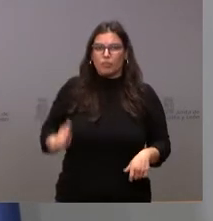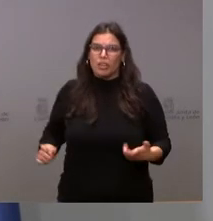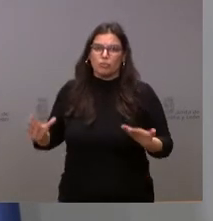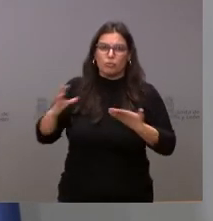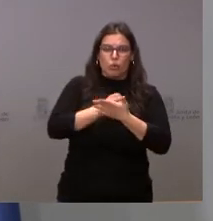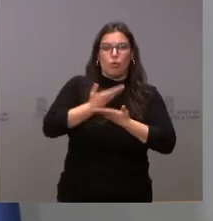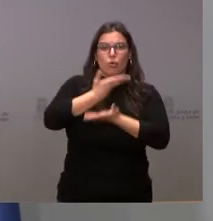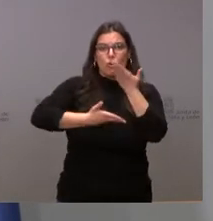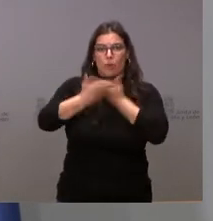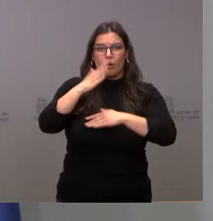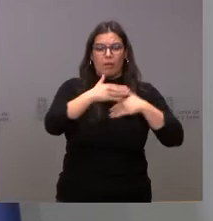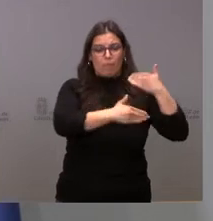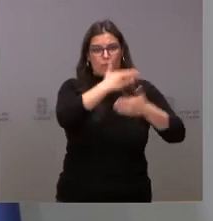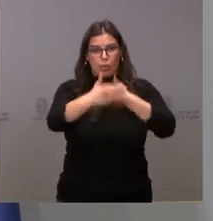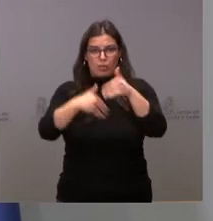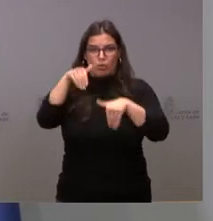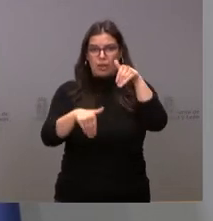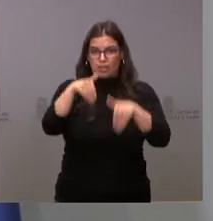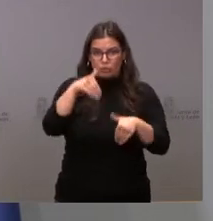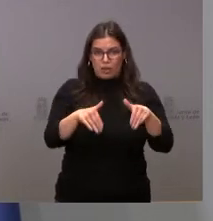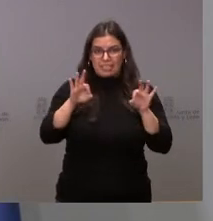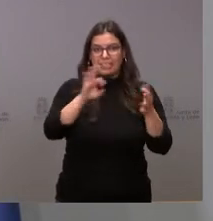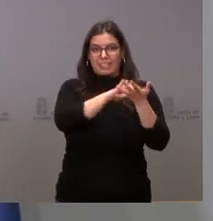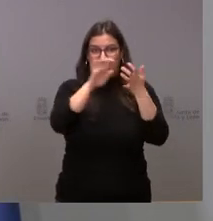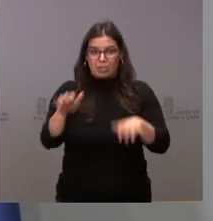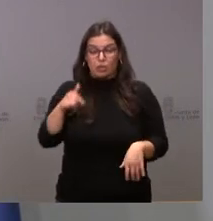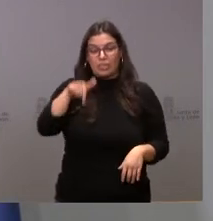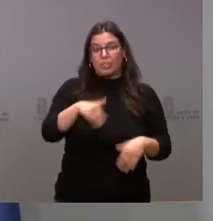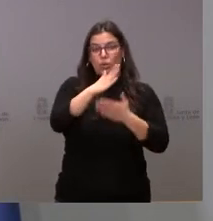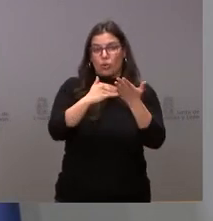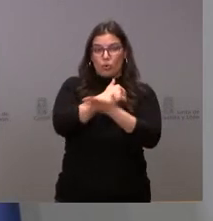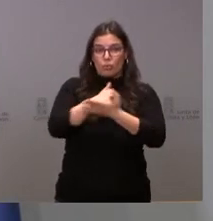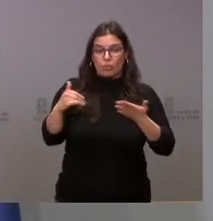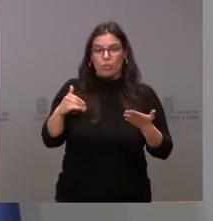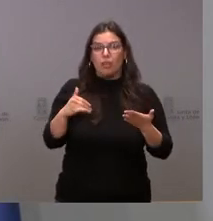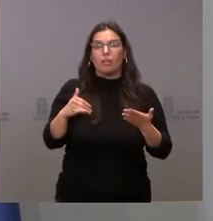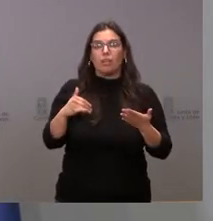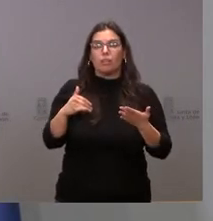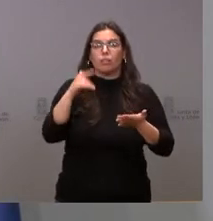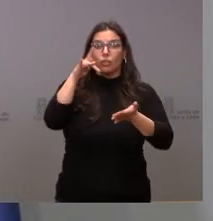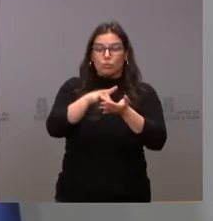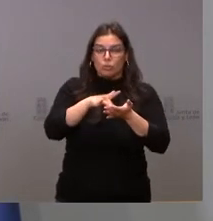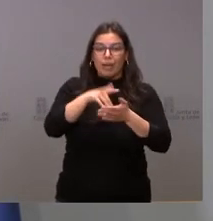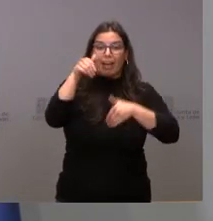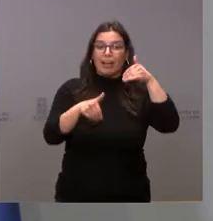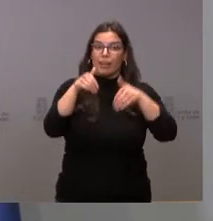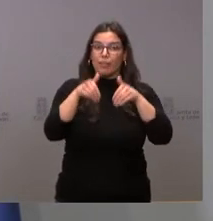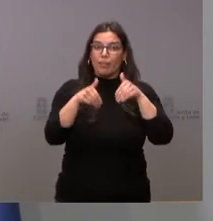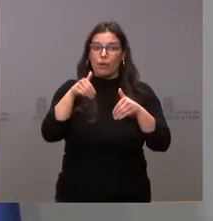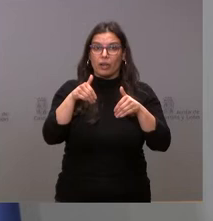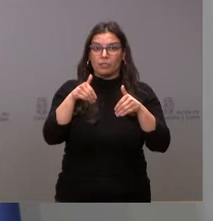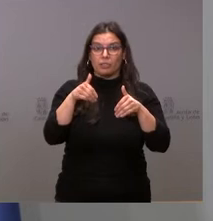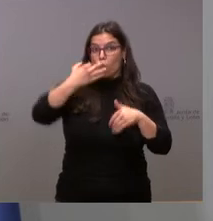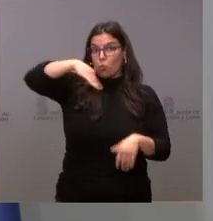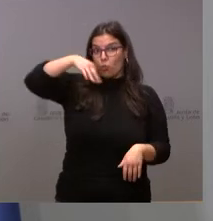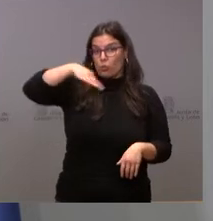participado en el proceso electoral de Castilla y León. Nuestra comunidad autónoma ha concurrido en estas elecciones en solitario